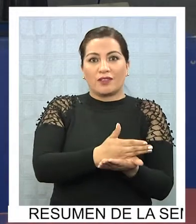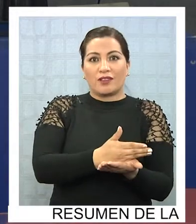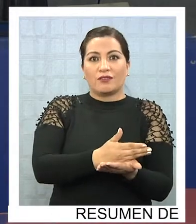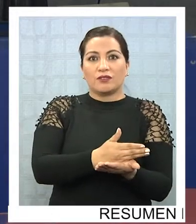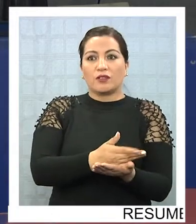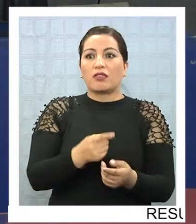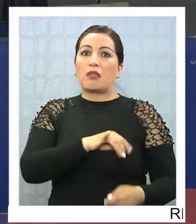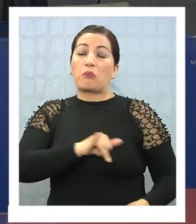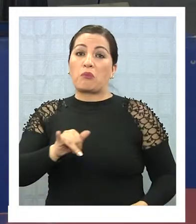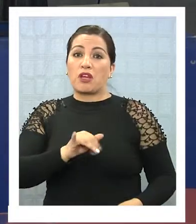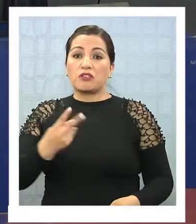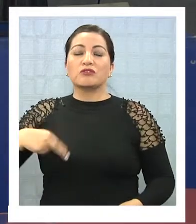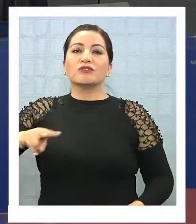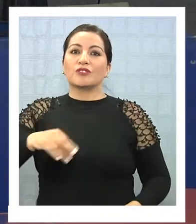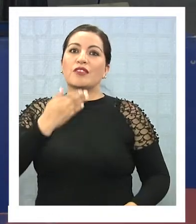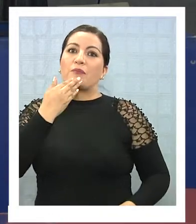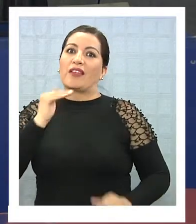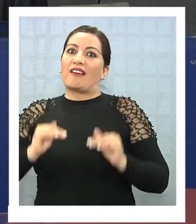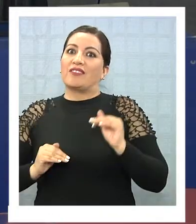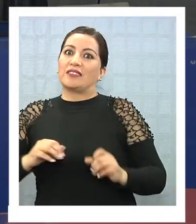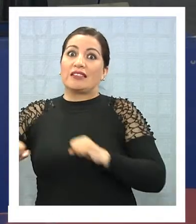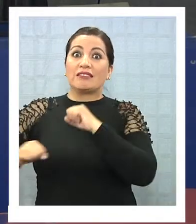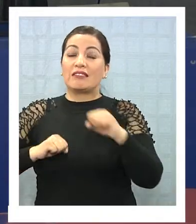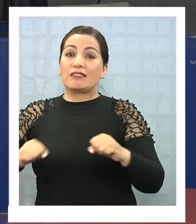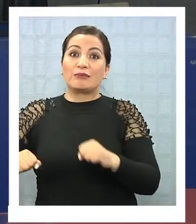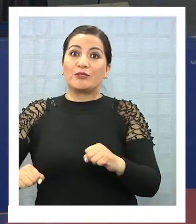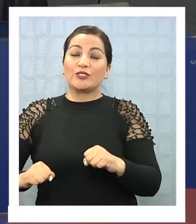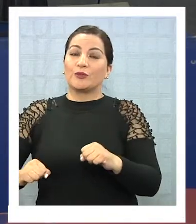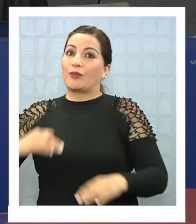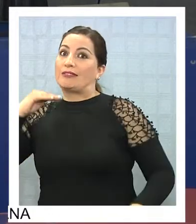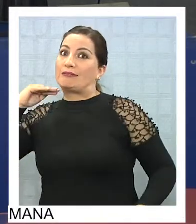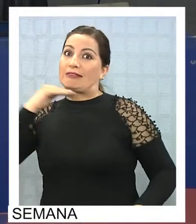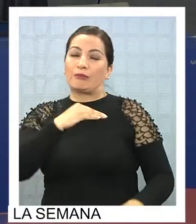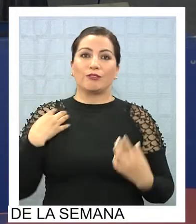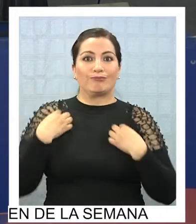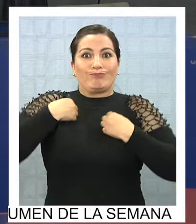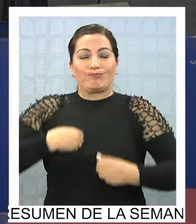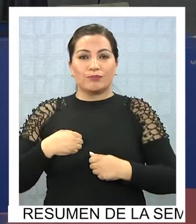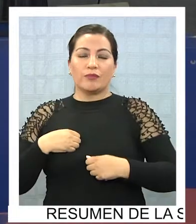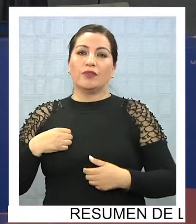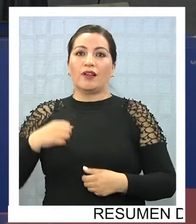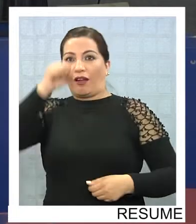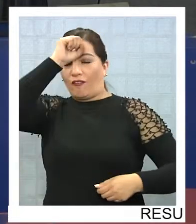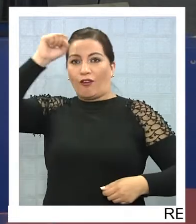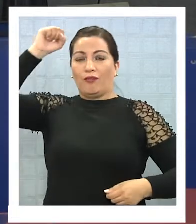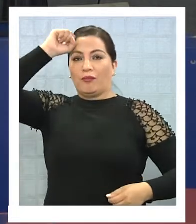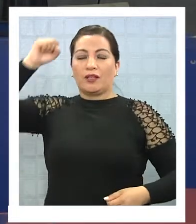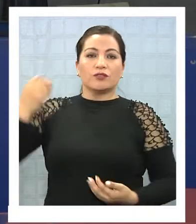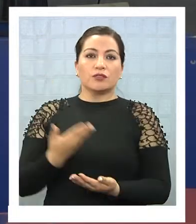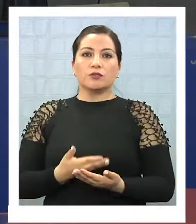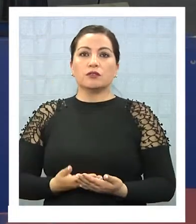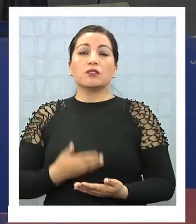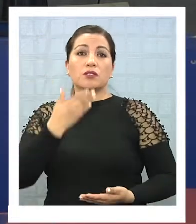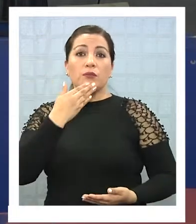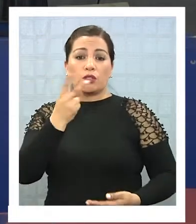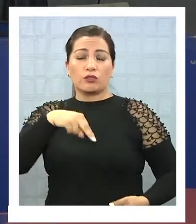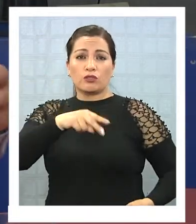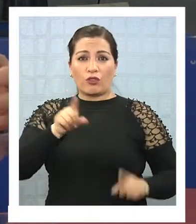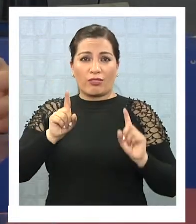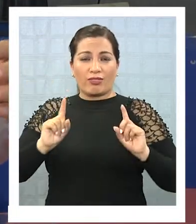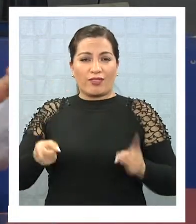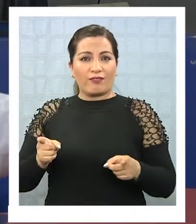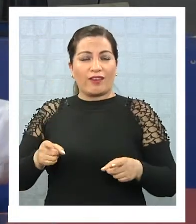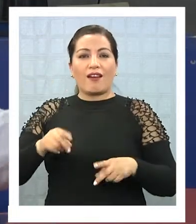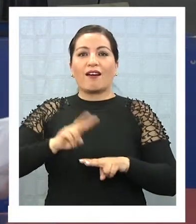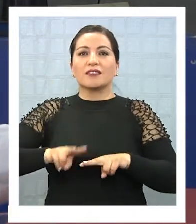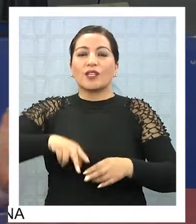aquí hay instancias que nosotros tenemos que adelantar medios para que, primero, sirvan de evaluadores y, segundo, produzcan